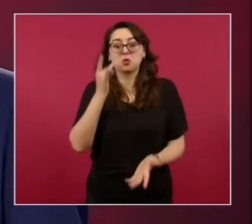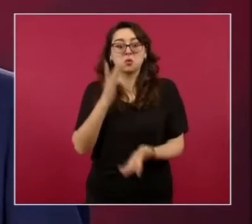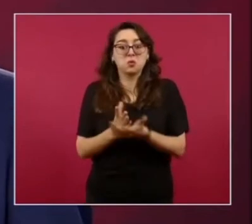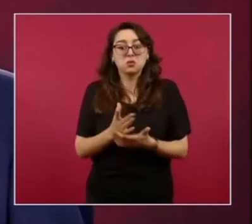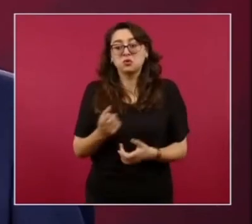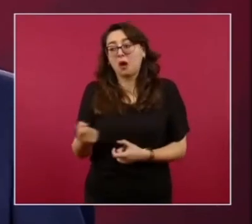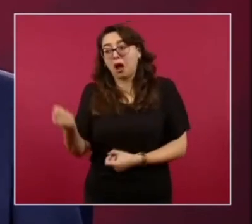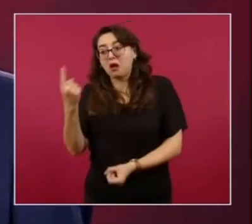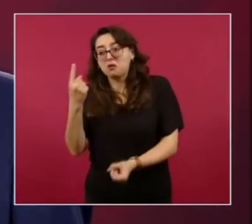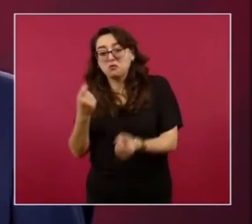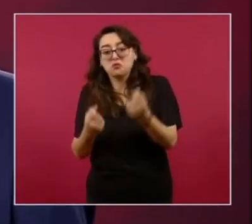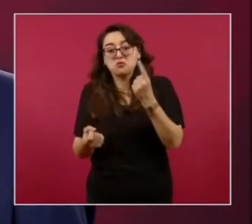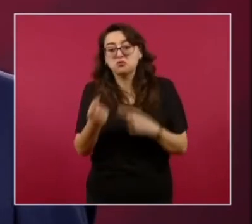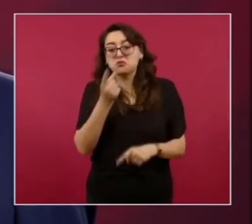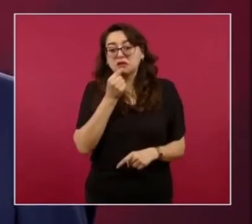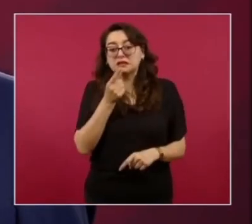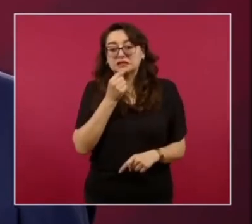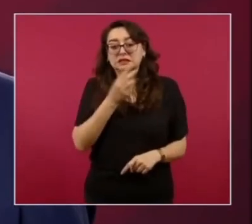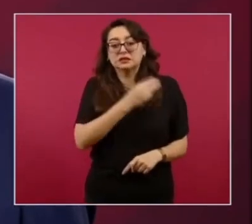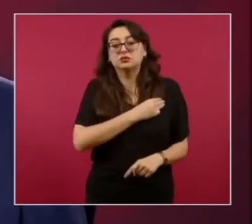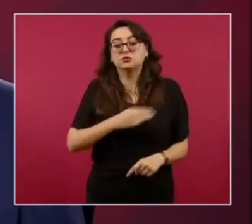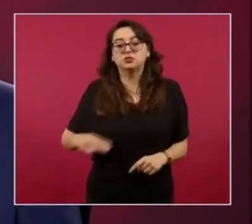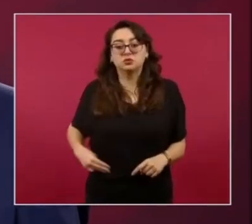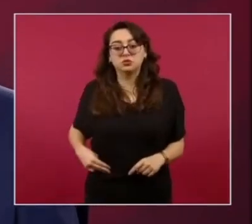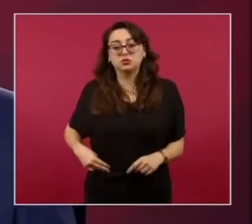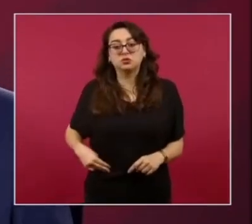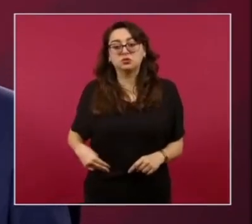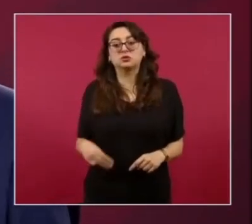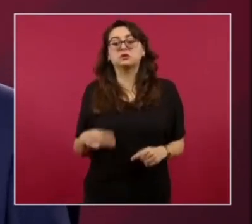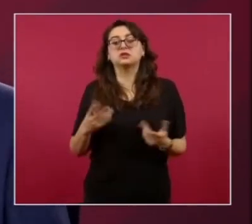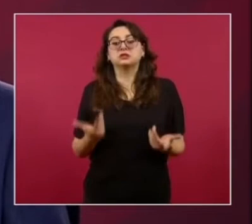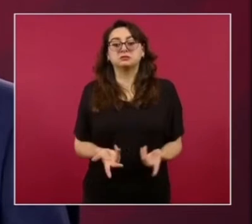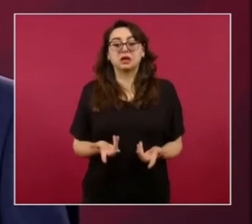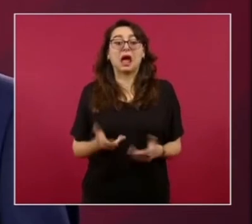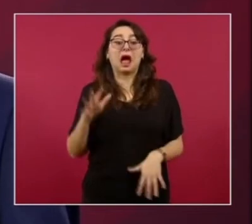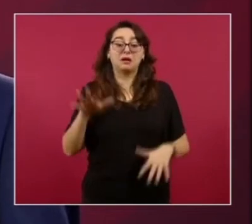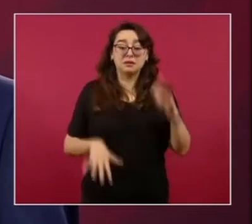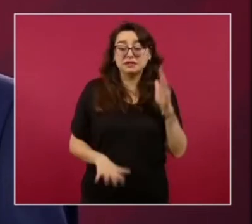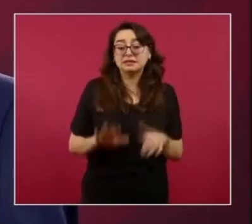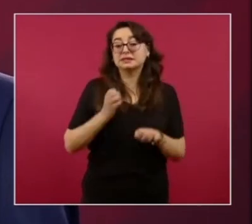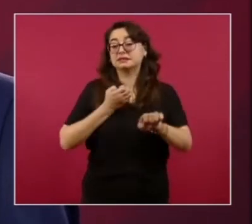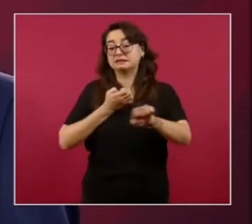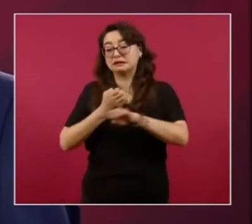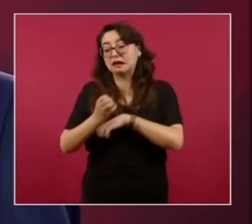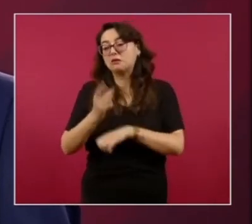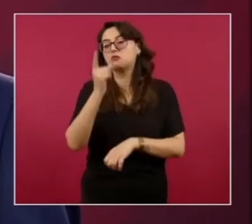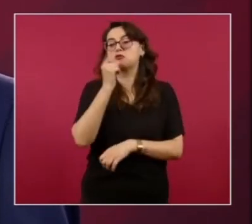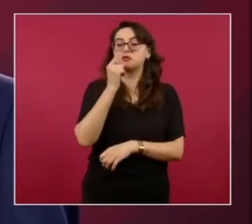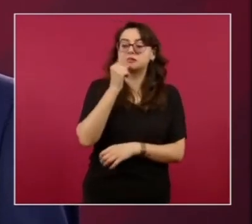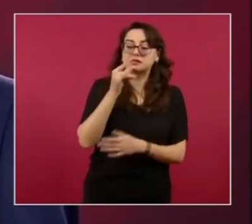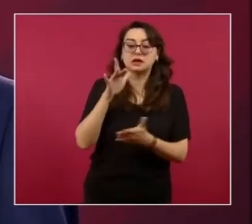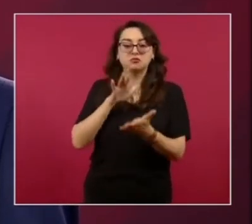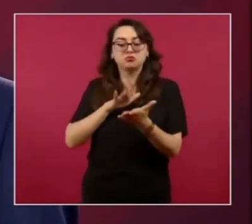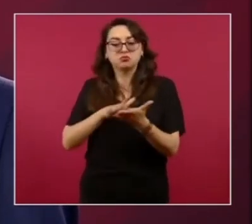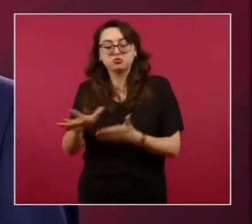Y en algunos casos Las policías estatales Por eso es